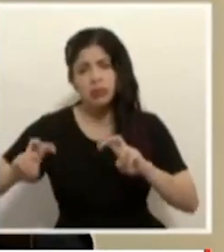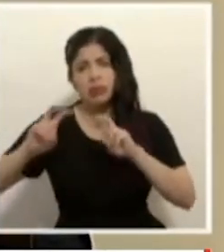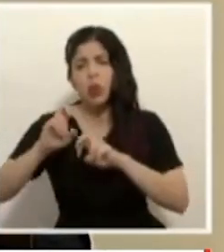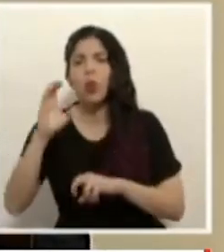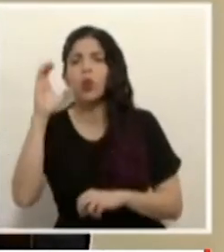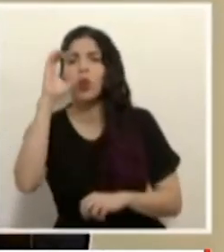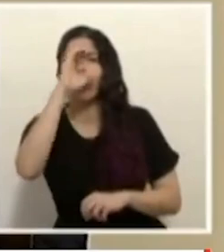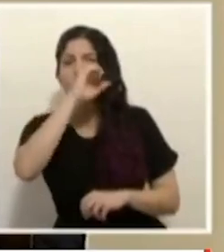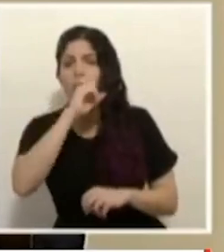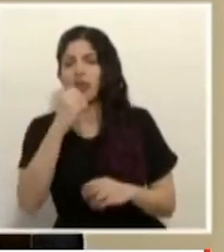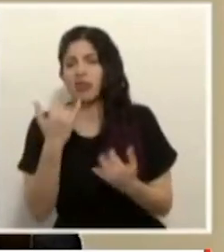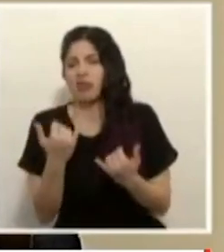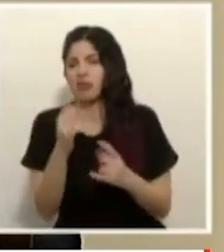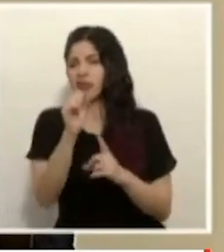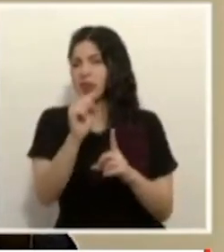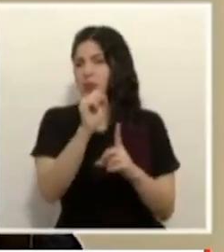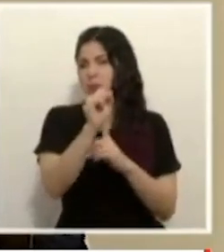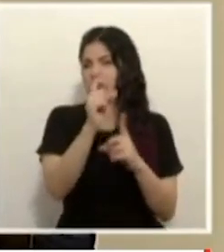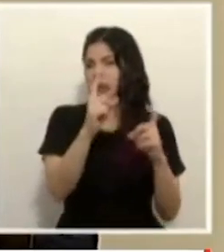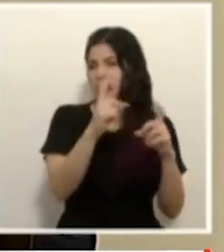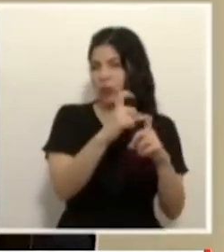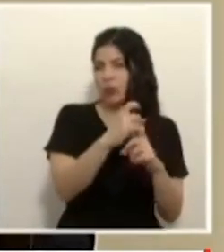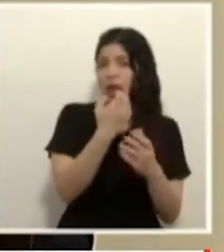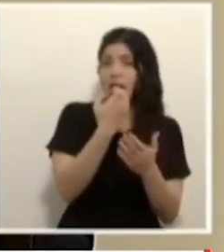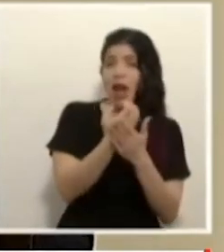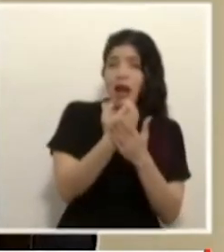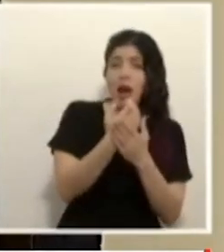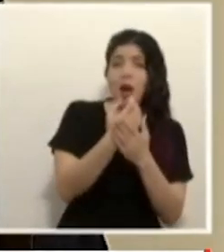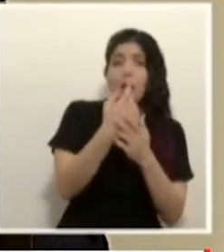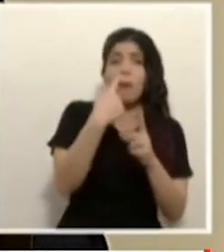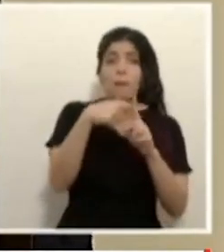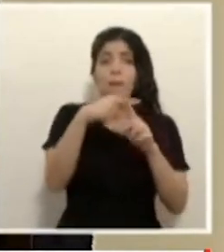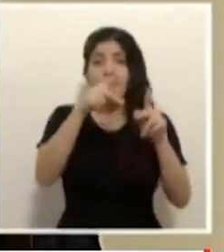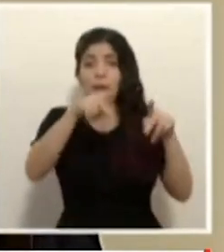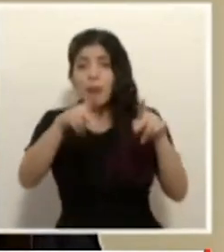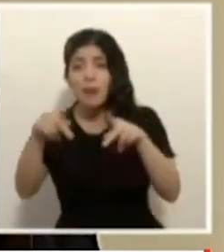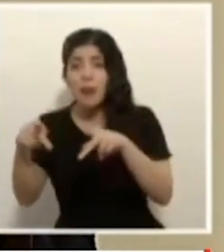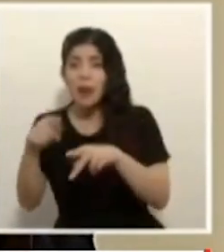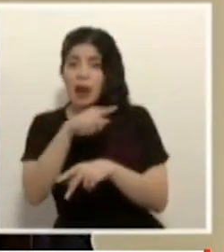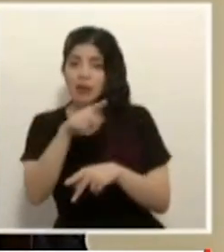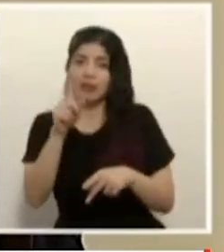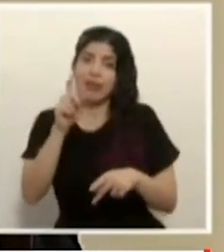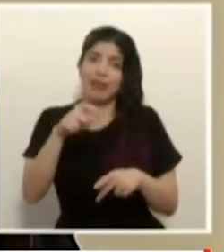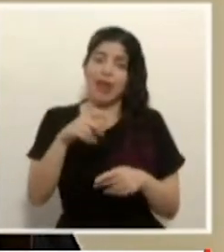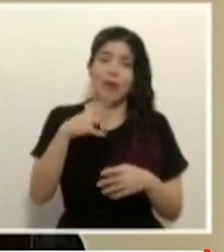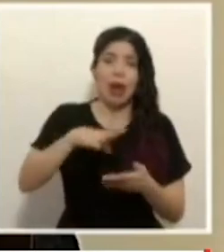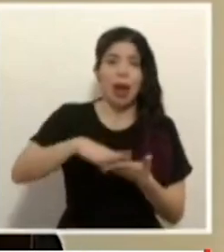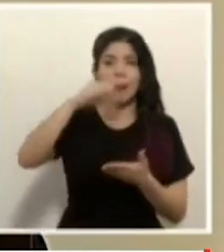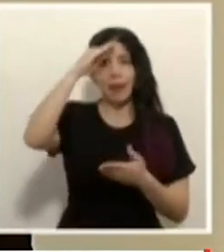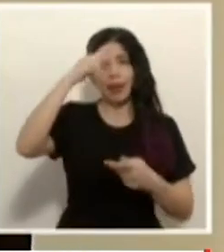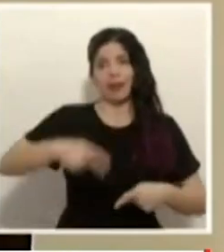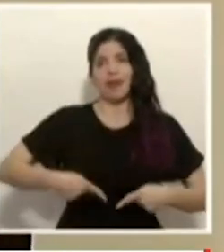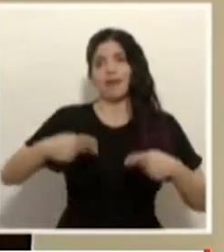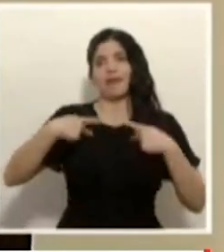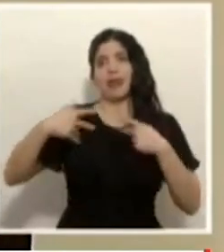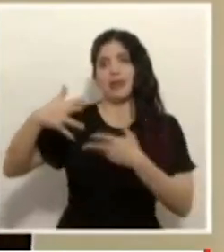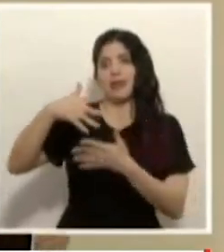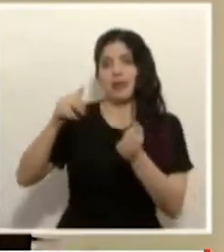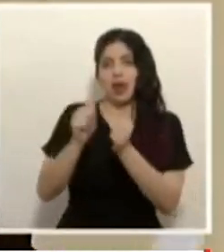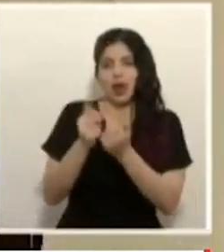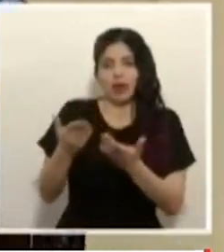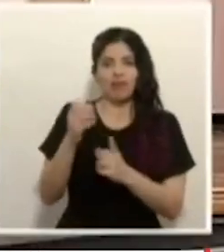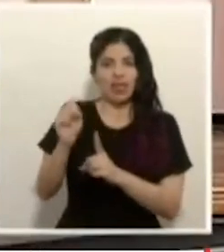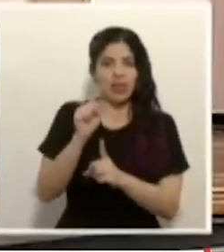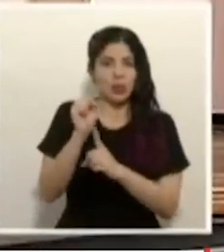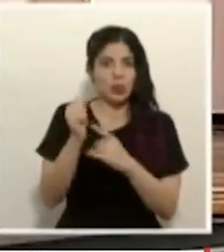factores complejos que todos los actores económicos y todos los ciudadanos tenemos que vivir con ellos en este momento Osvaldo muchas gracias señor